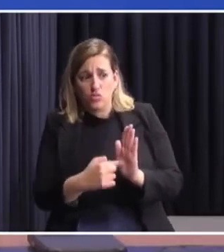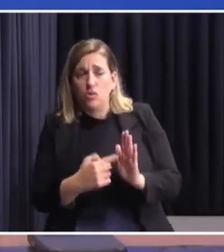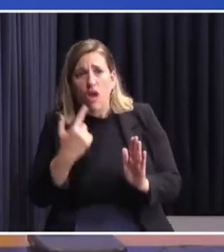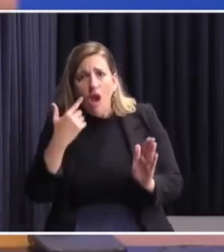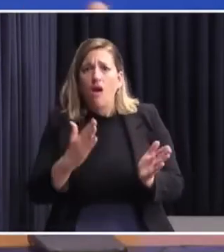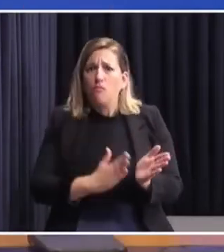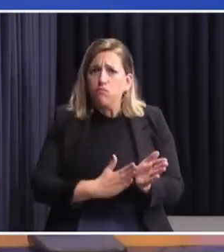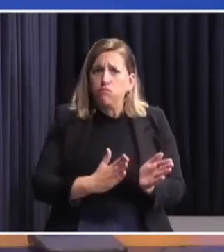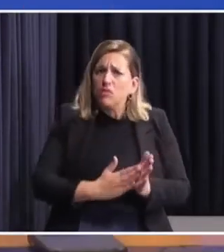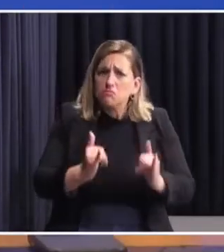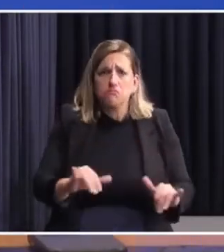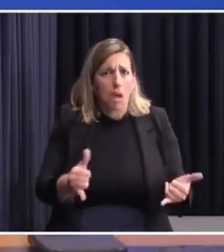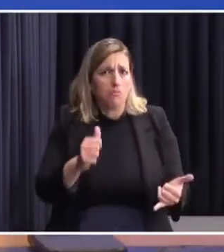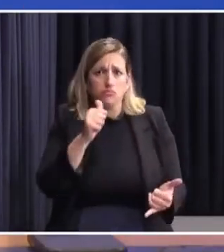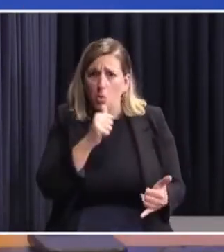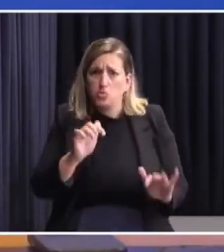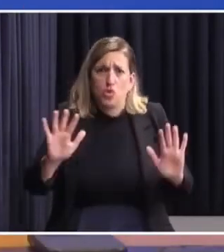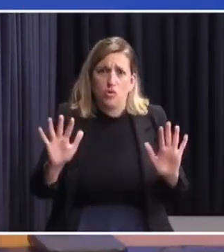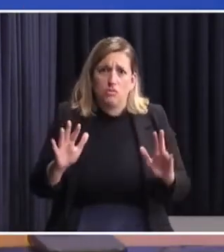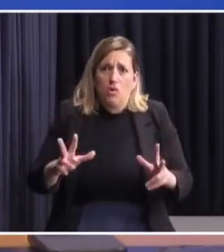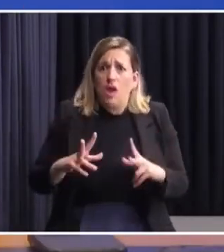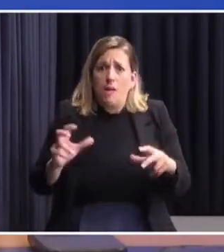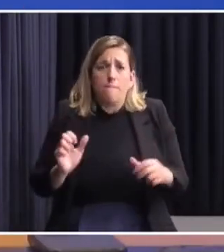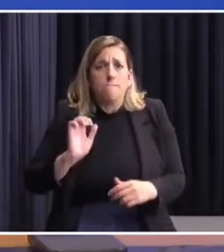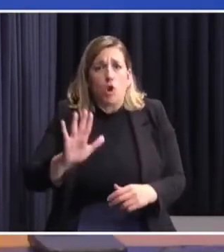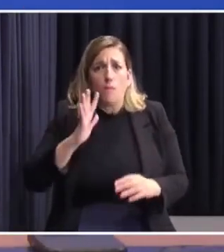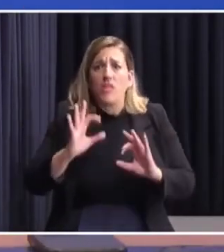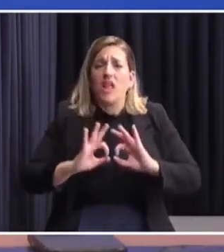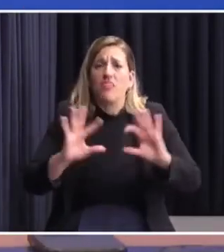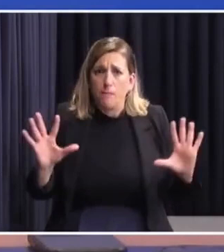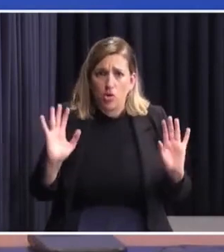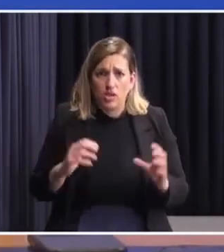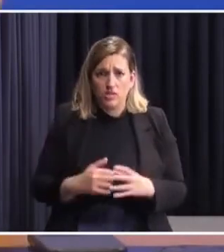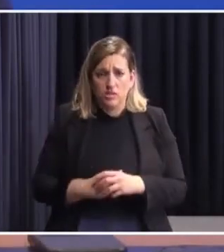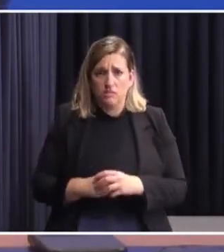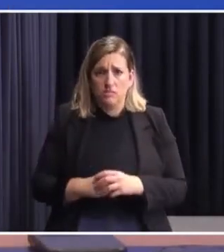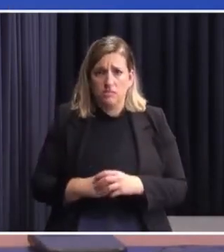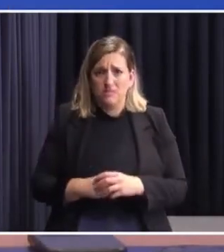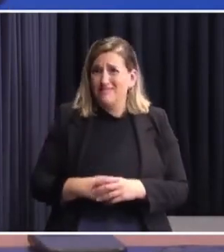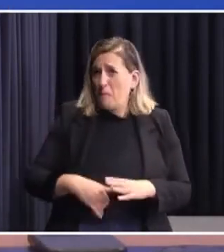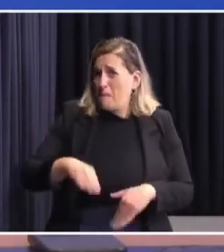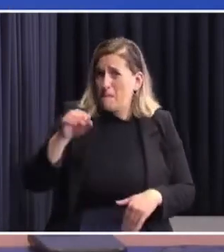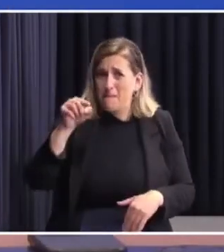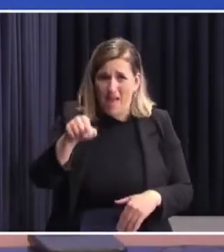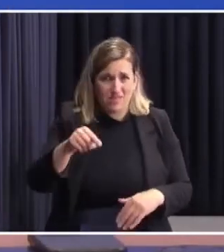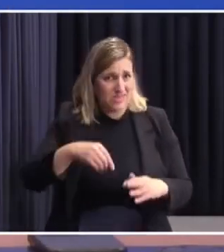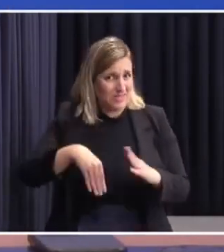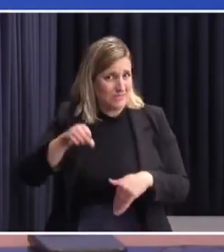que se ha resuelto de acuerdo a los resortes propios de la democracia y la Constitución. Lo más cercano,